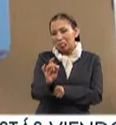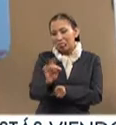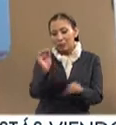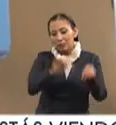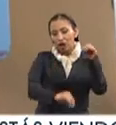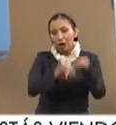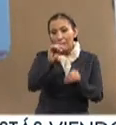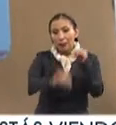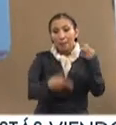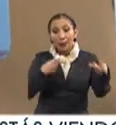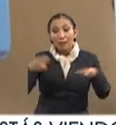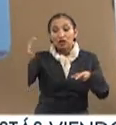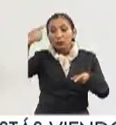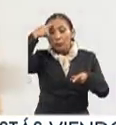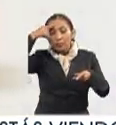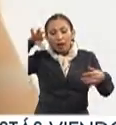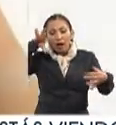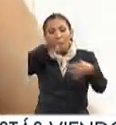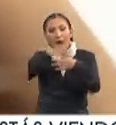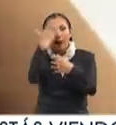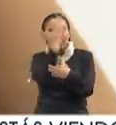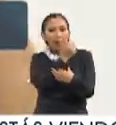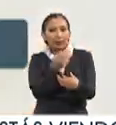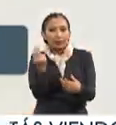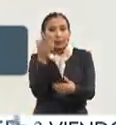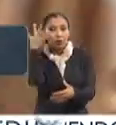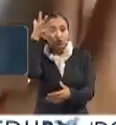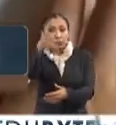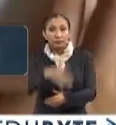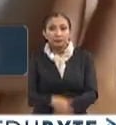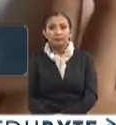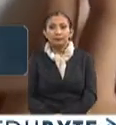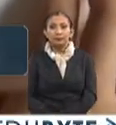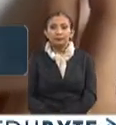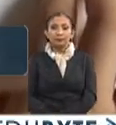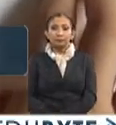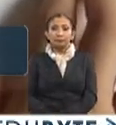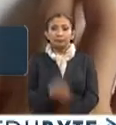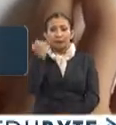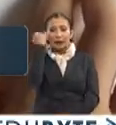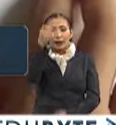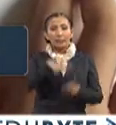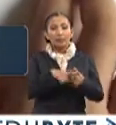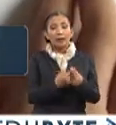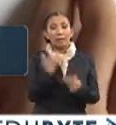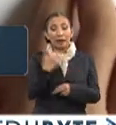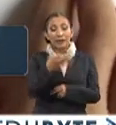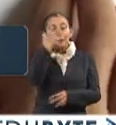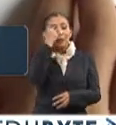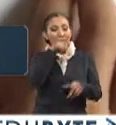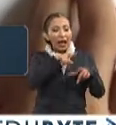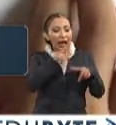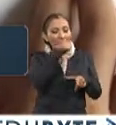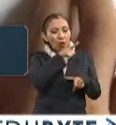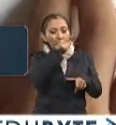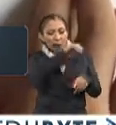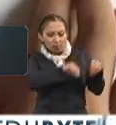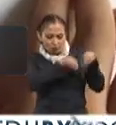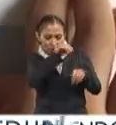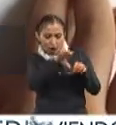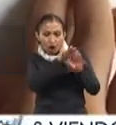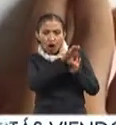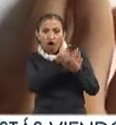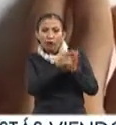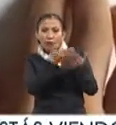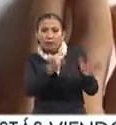programación y preparar su mente con las habilidades necesarias para esto. La idea surgió mientras aprendía un lenguaje de programación de